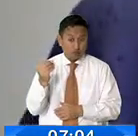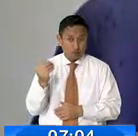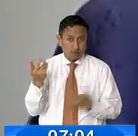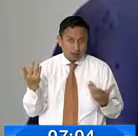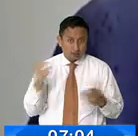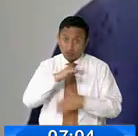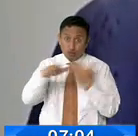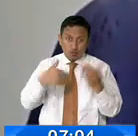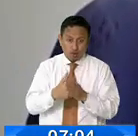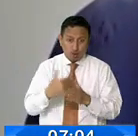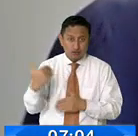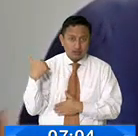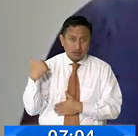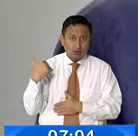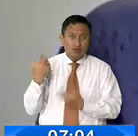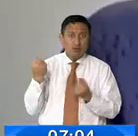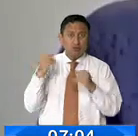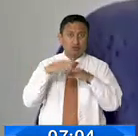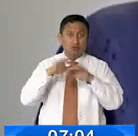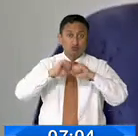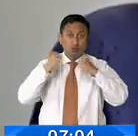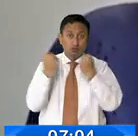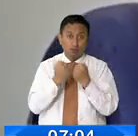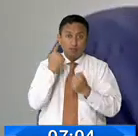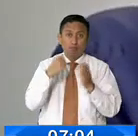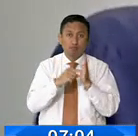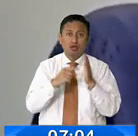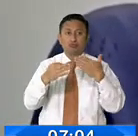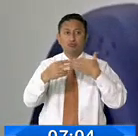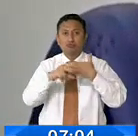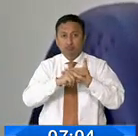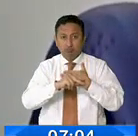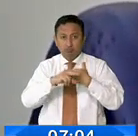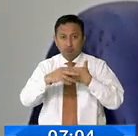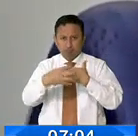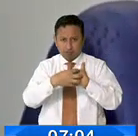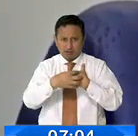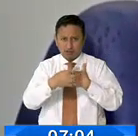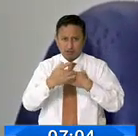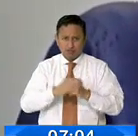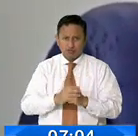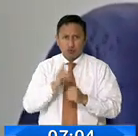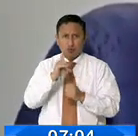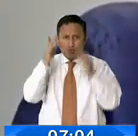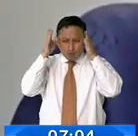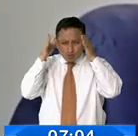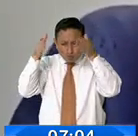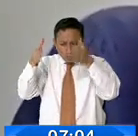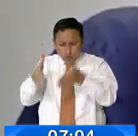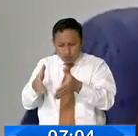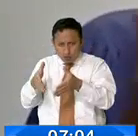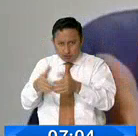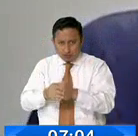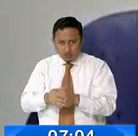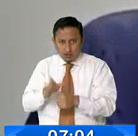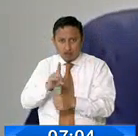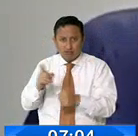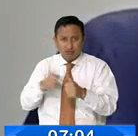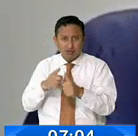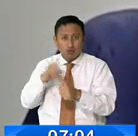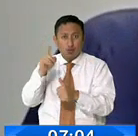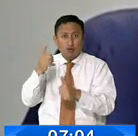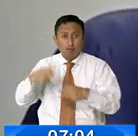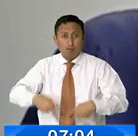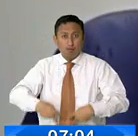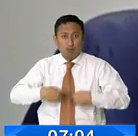que manejamos las redes sociales nos encerremos, por ejemplo, en una visión. Y se nos cierra esa visión sobre nuestra